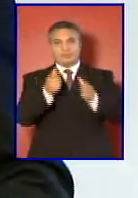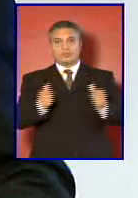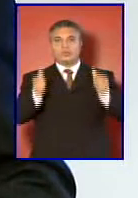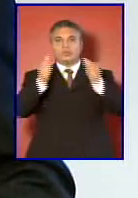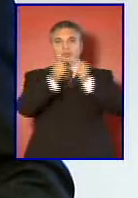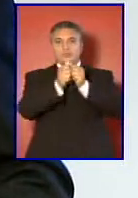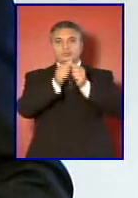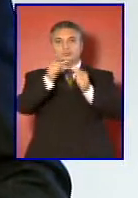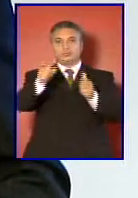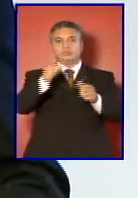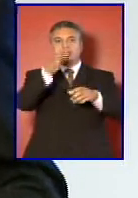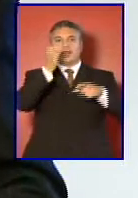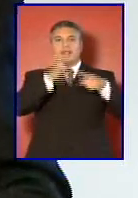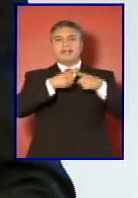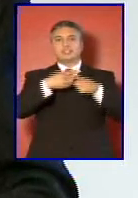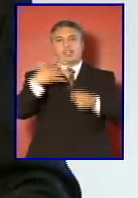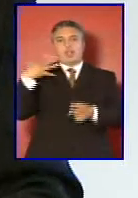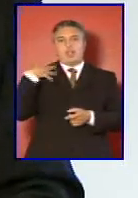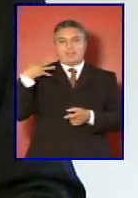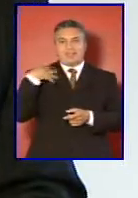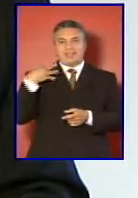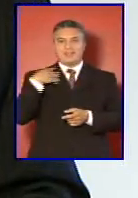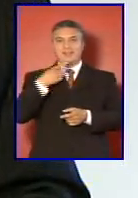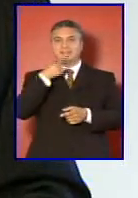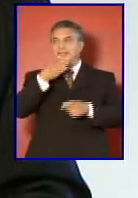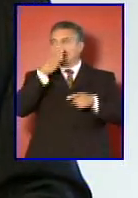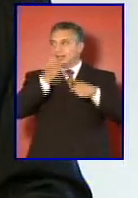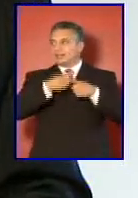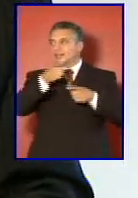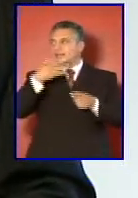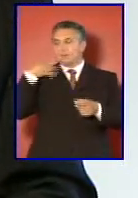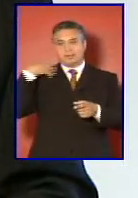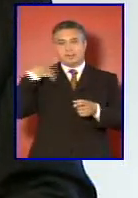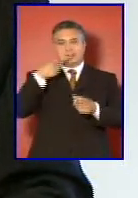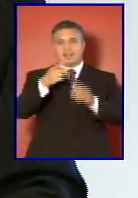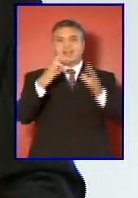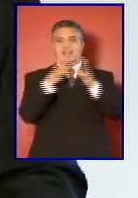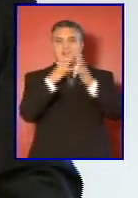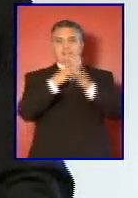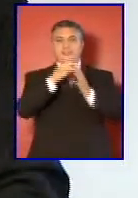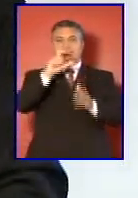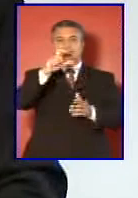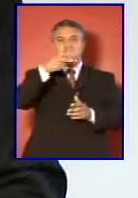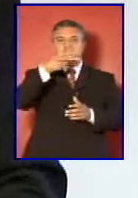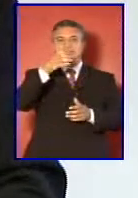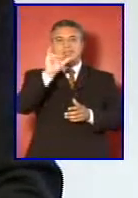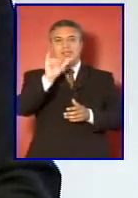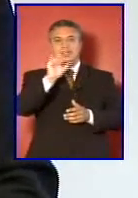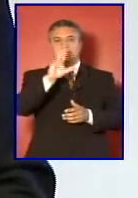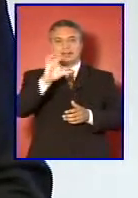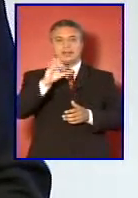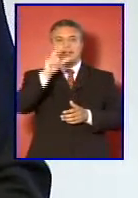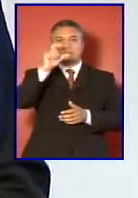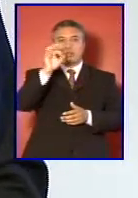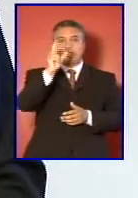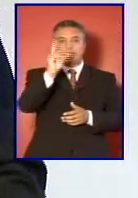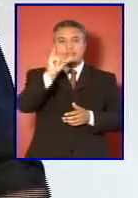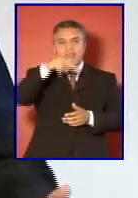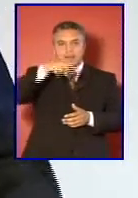ex Comandante en Jefe, entonces Comandante en Jefe del Ejército Cheire, junto al almirante Codina